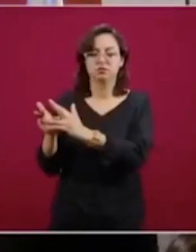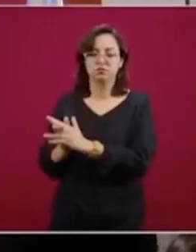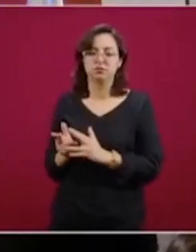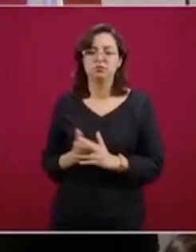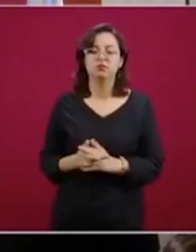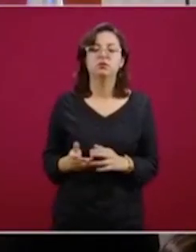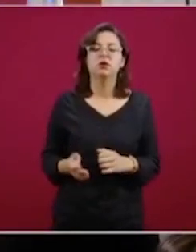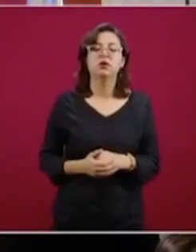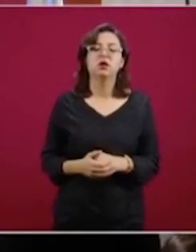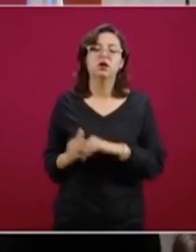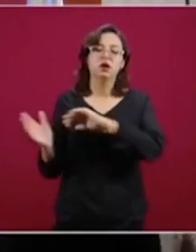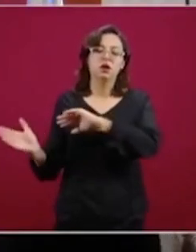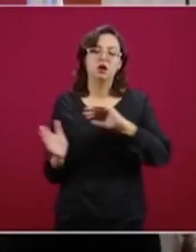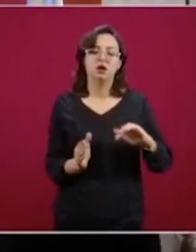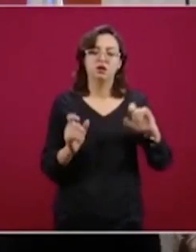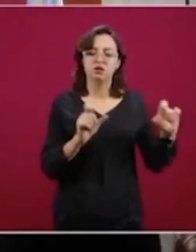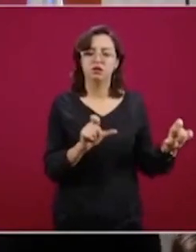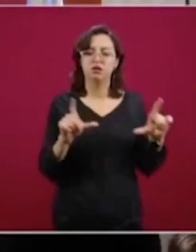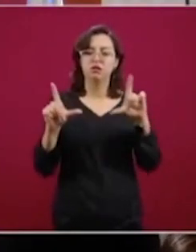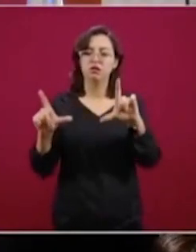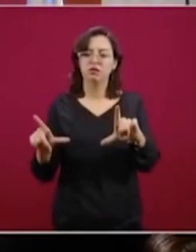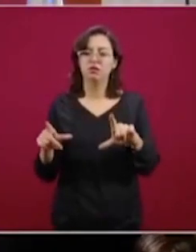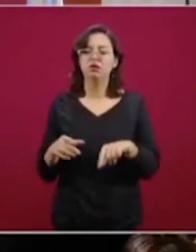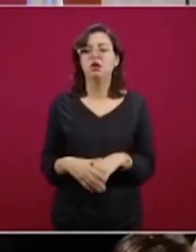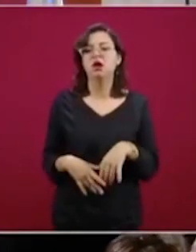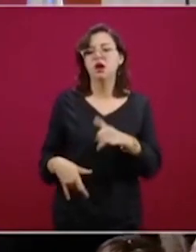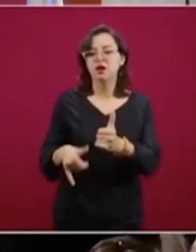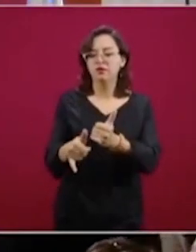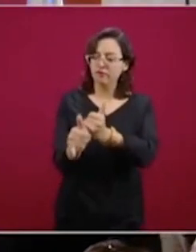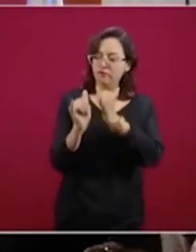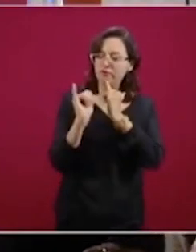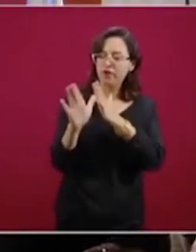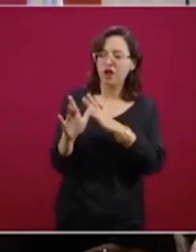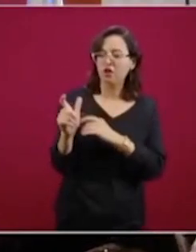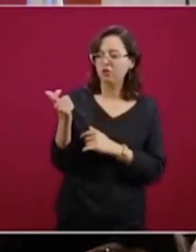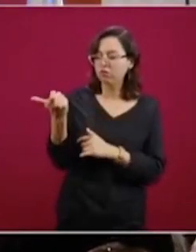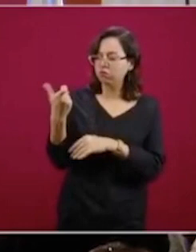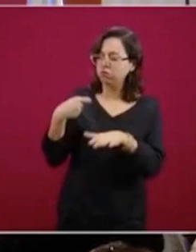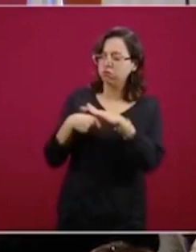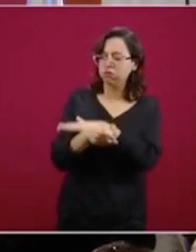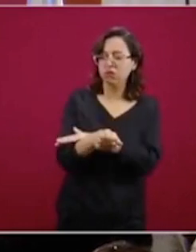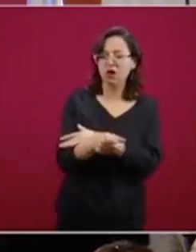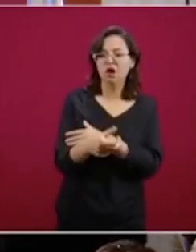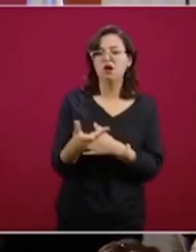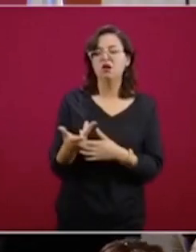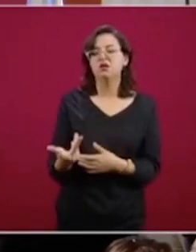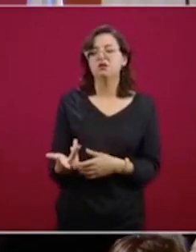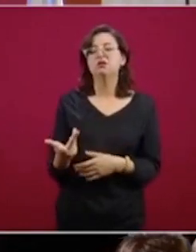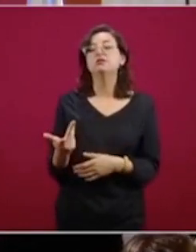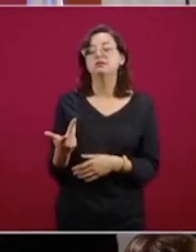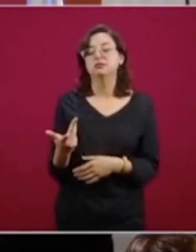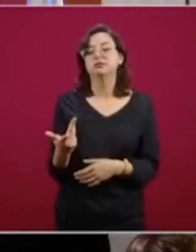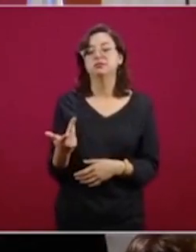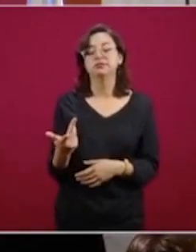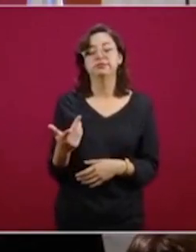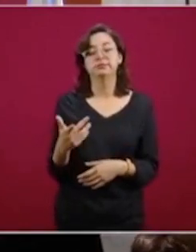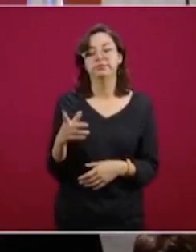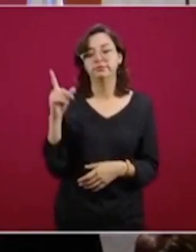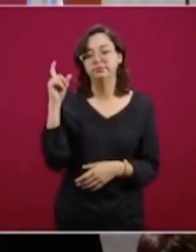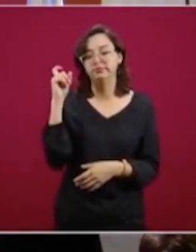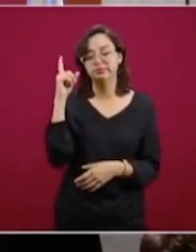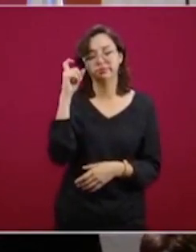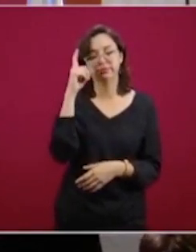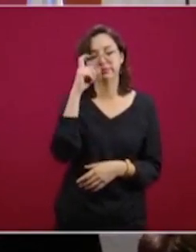El delito de extorsión, que es otro de los delitos altamente sensibles, no evitamos